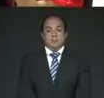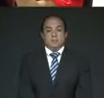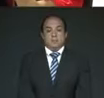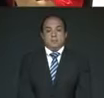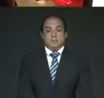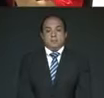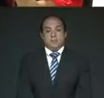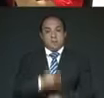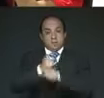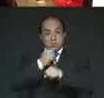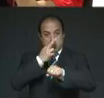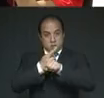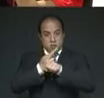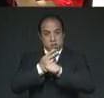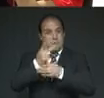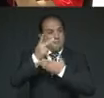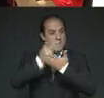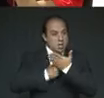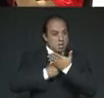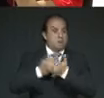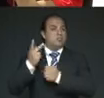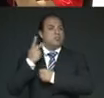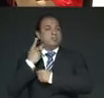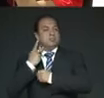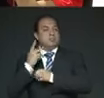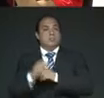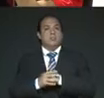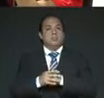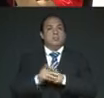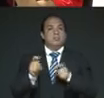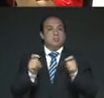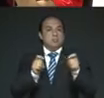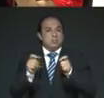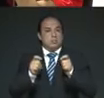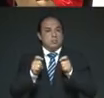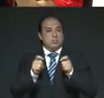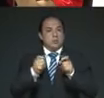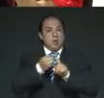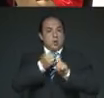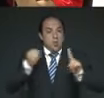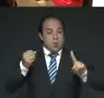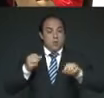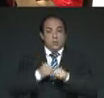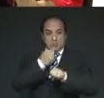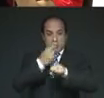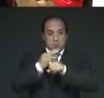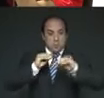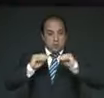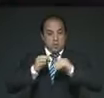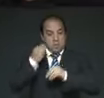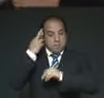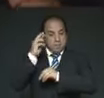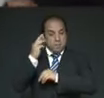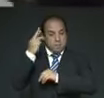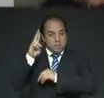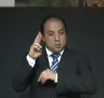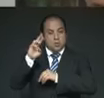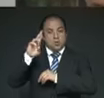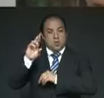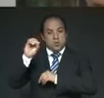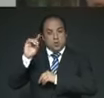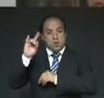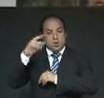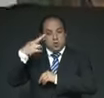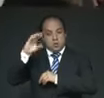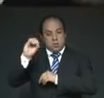El subsecretario de Planeación, Políticas y Regulación de la Secretaría de Movilidad, maestro Rodrigo Díaz González.